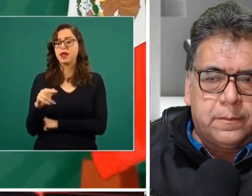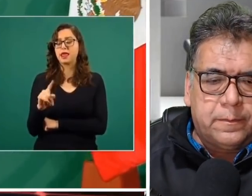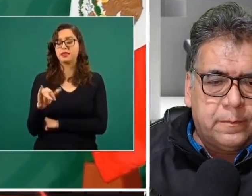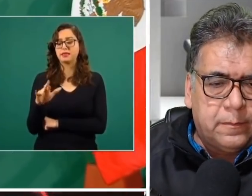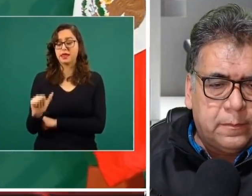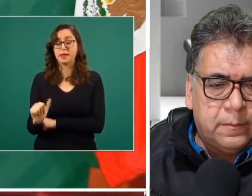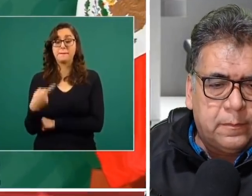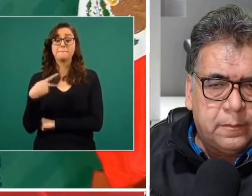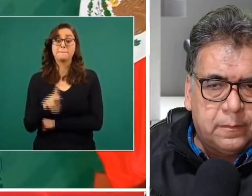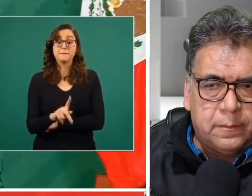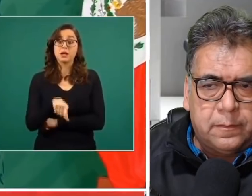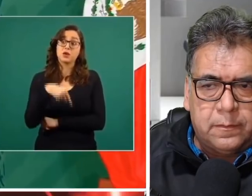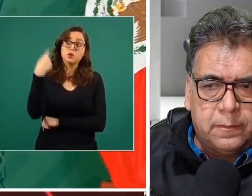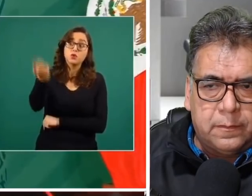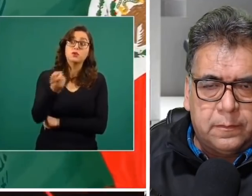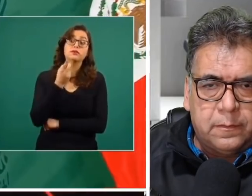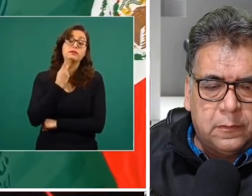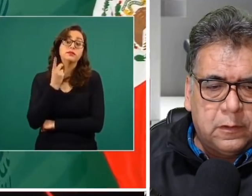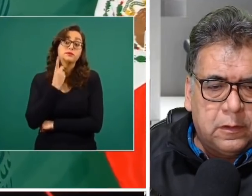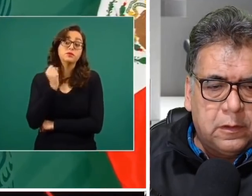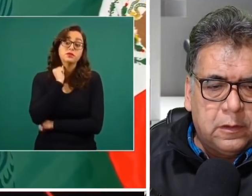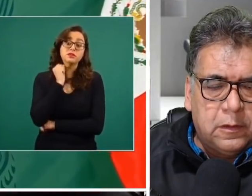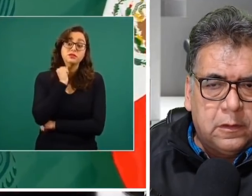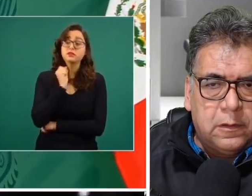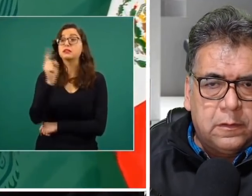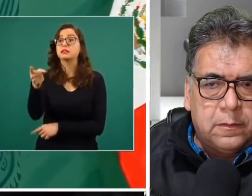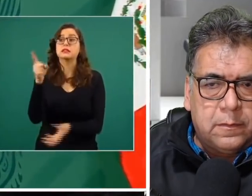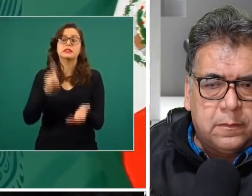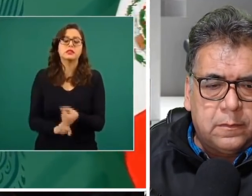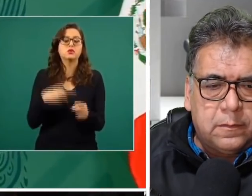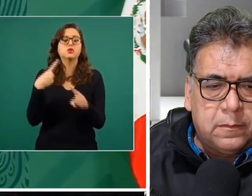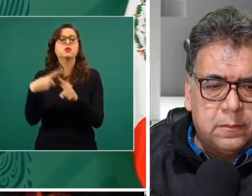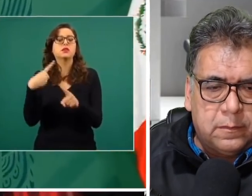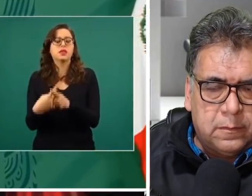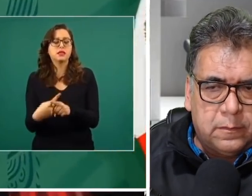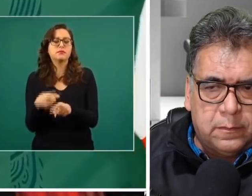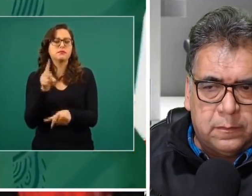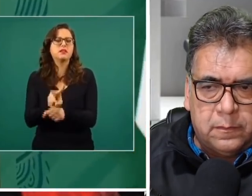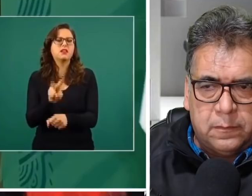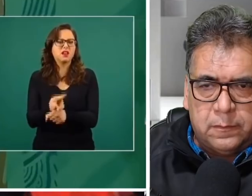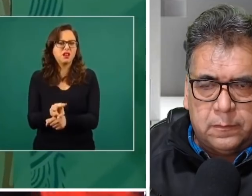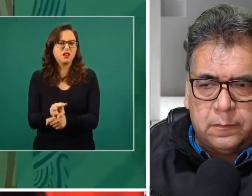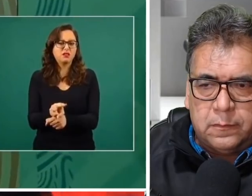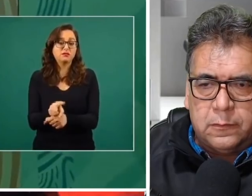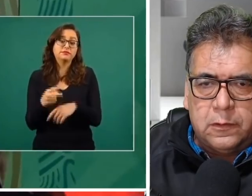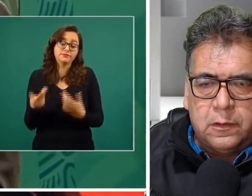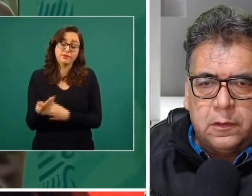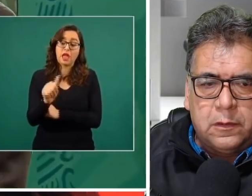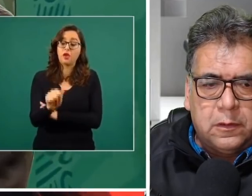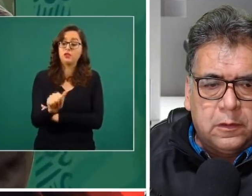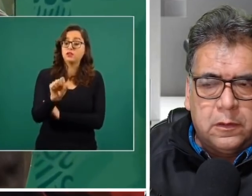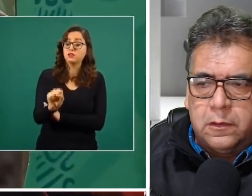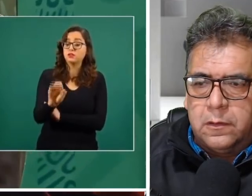Poder Legislativo pues tiene este instrumento que es la Auditoría